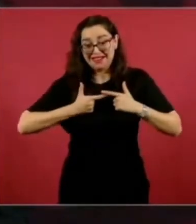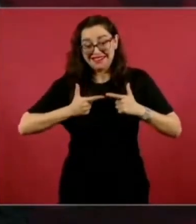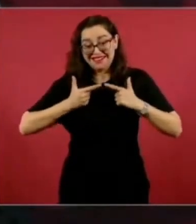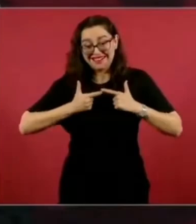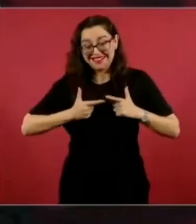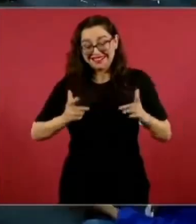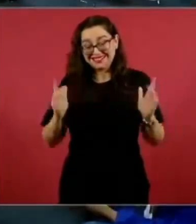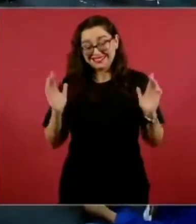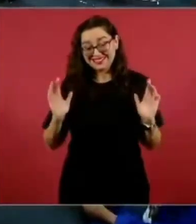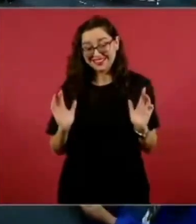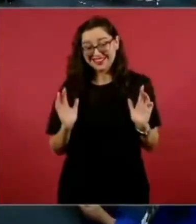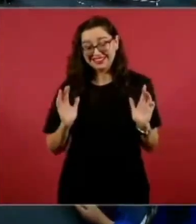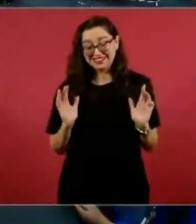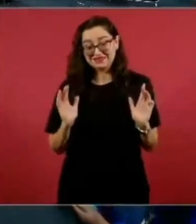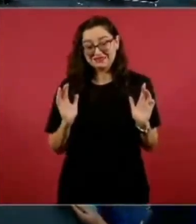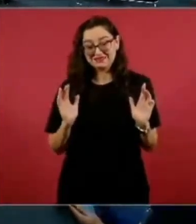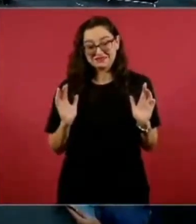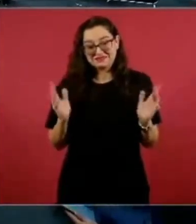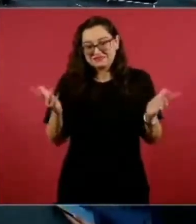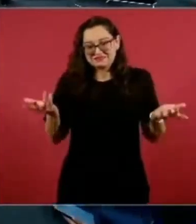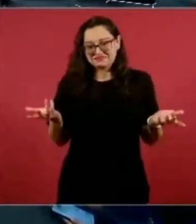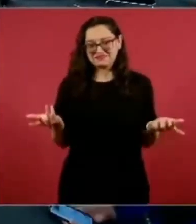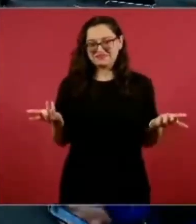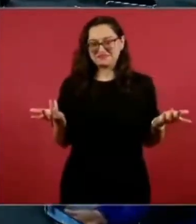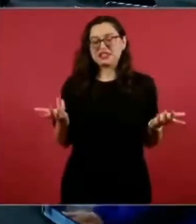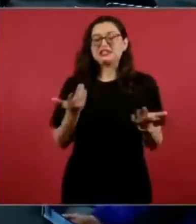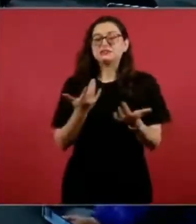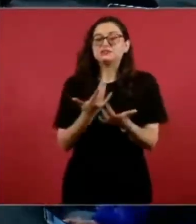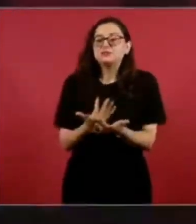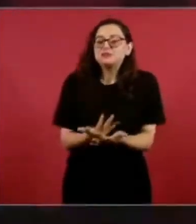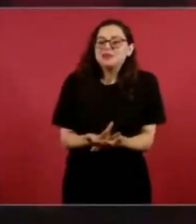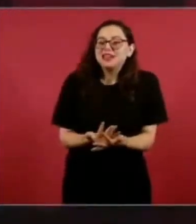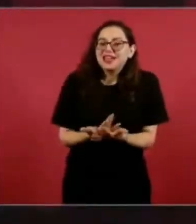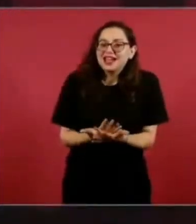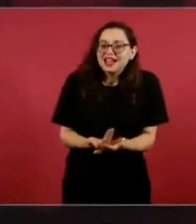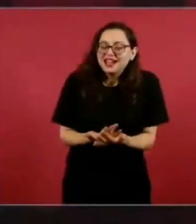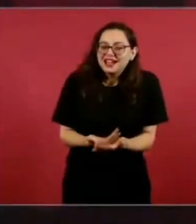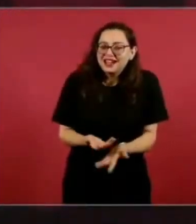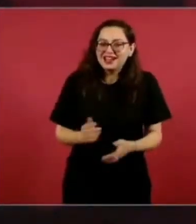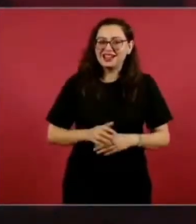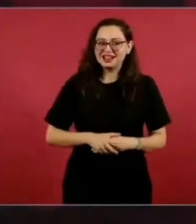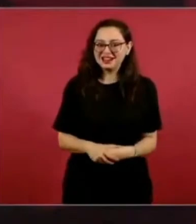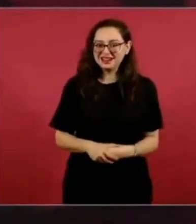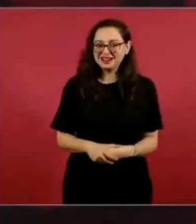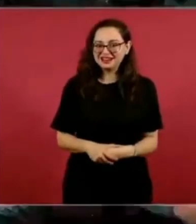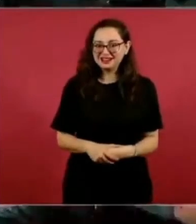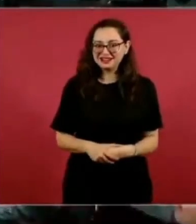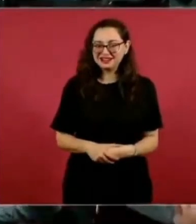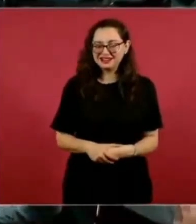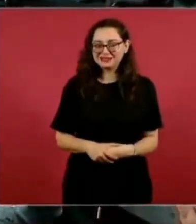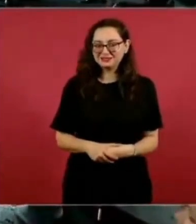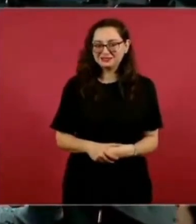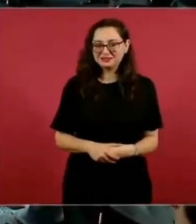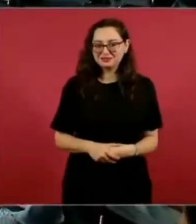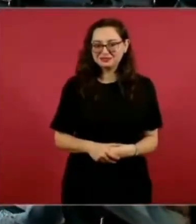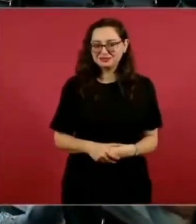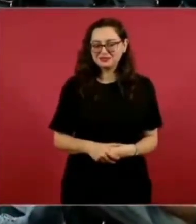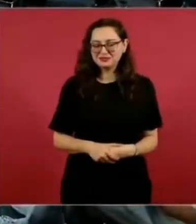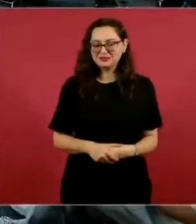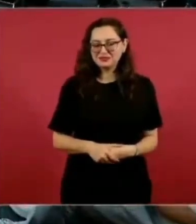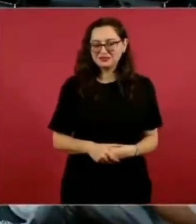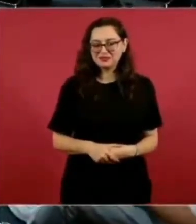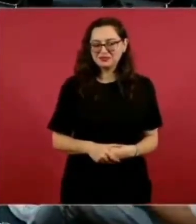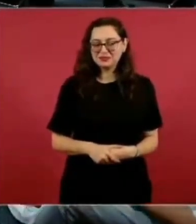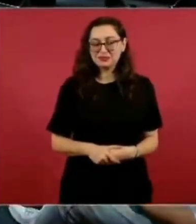Por eso hay dos, entonces hay que esperar. El caso de que haya un respeto fraterno diplomático, ¿no?, presidente, es decir,